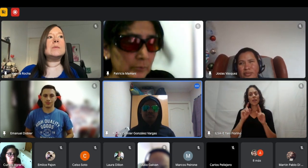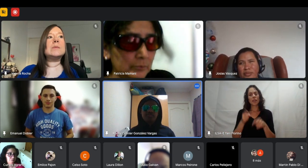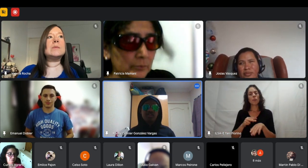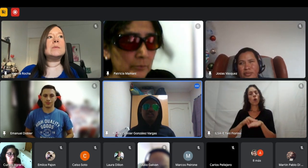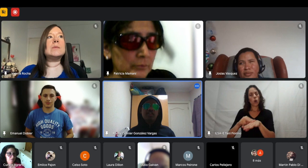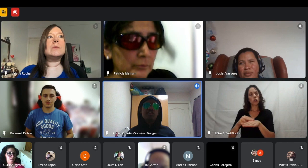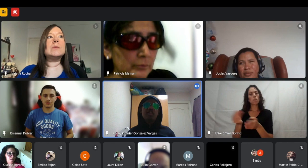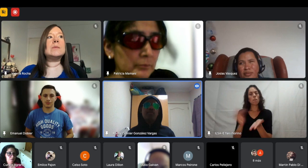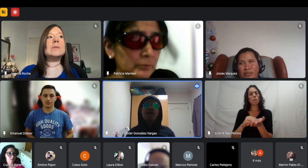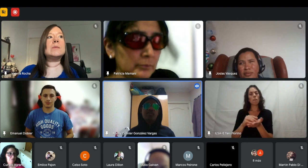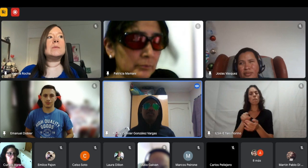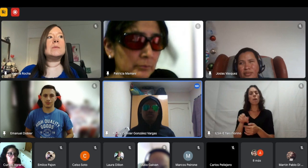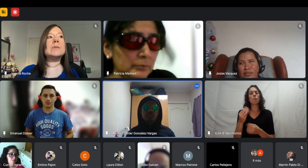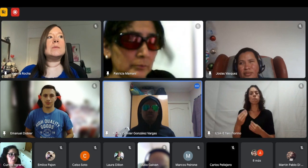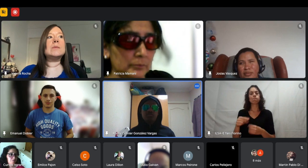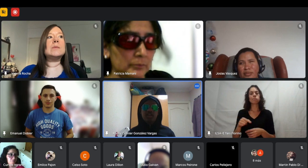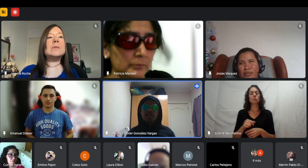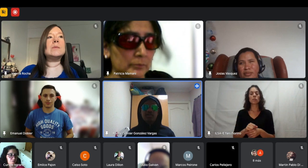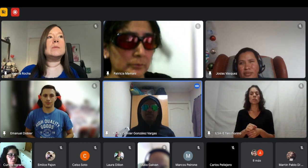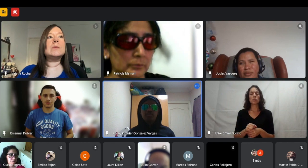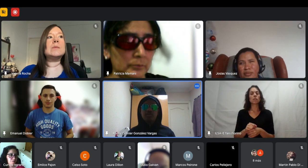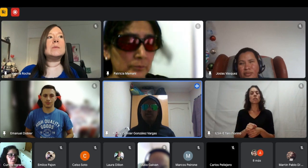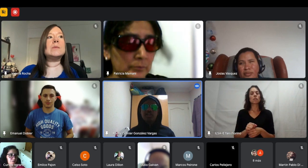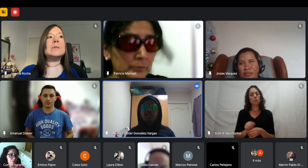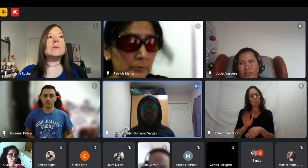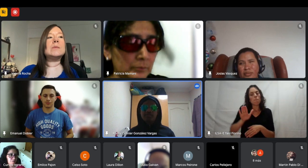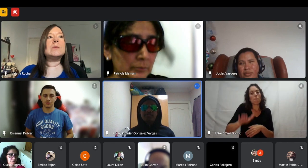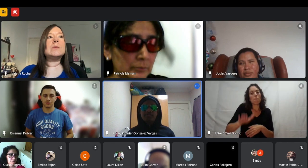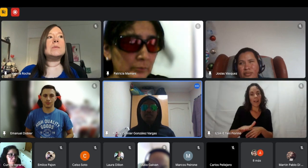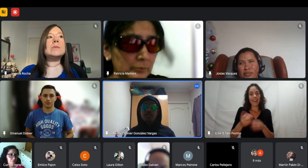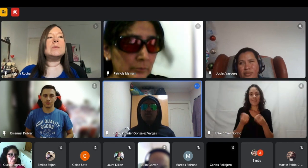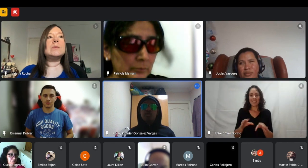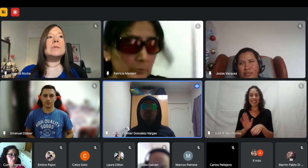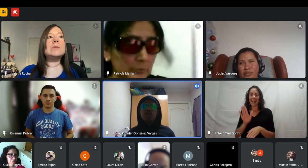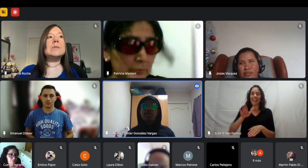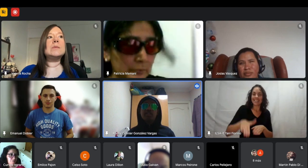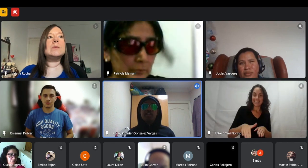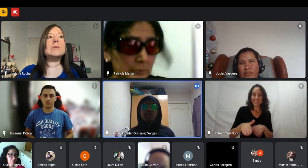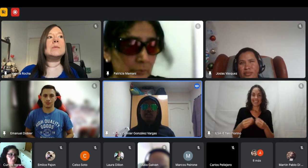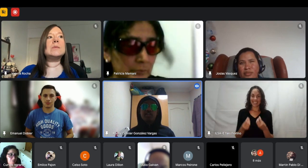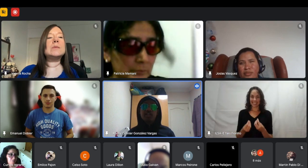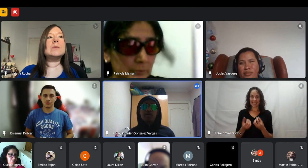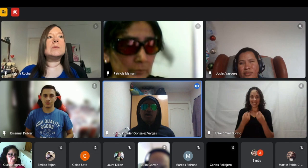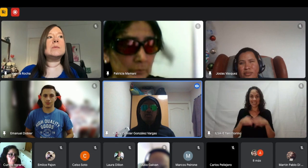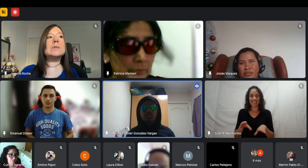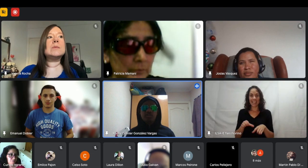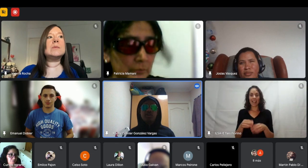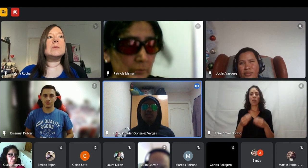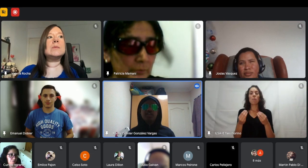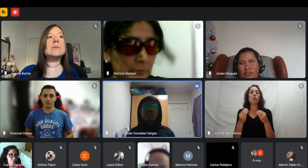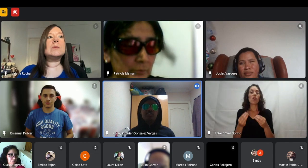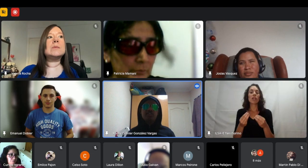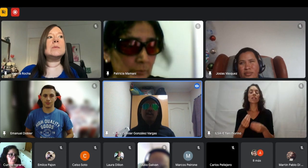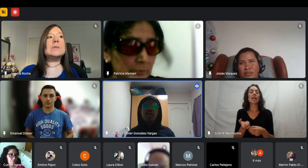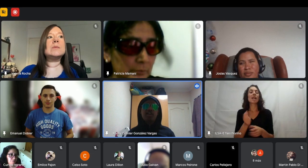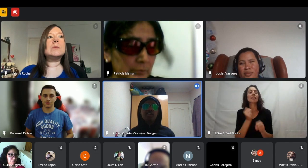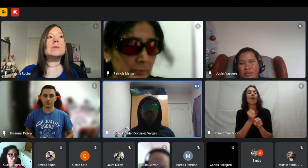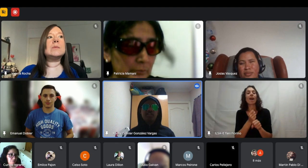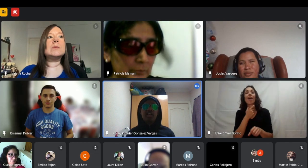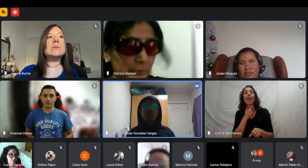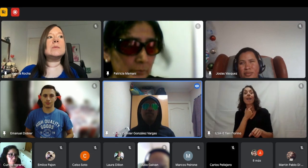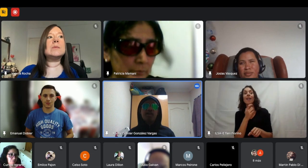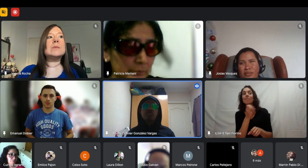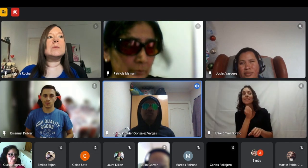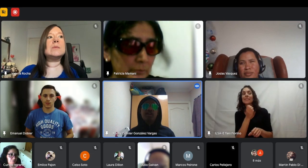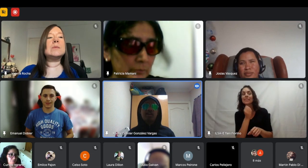es que se dé el paso o sea porque no solamente querer el trabajo sino hay que desear